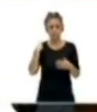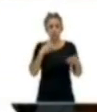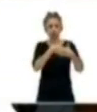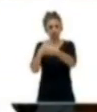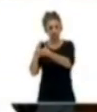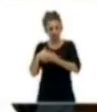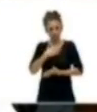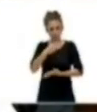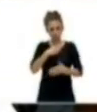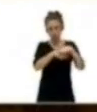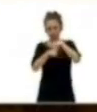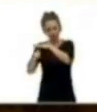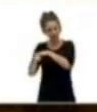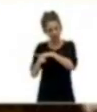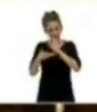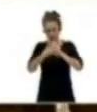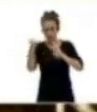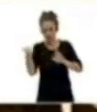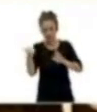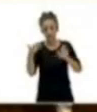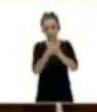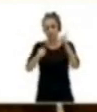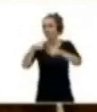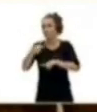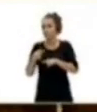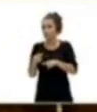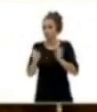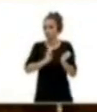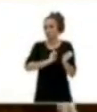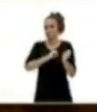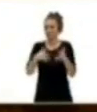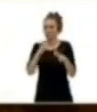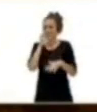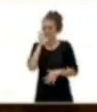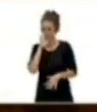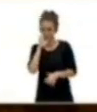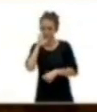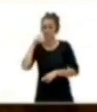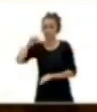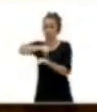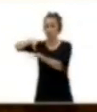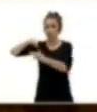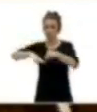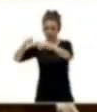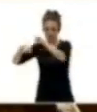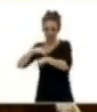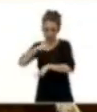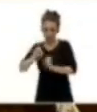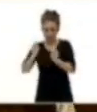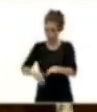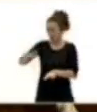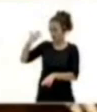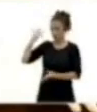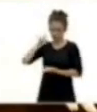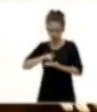a llevar al desastre urbanístico al que nos tienen acostumbrados. También habla